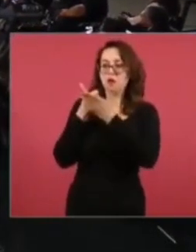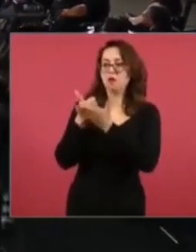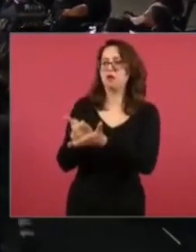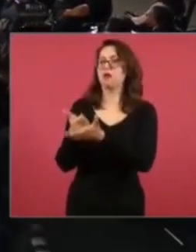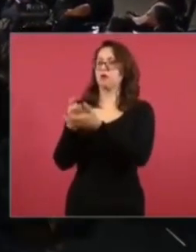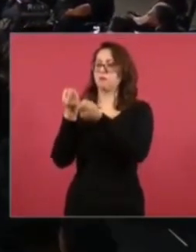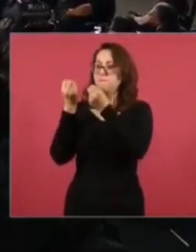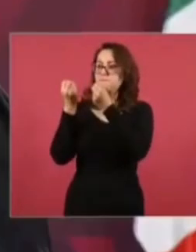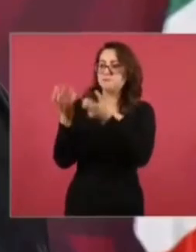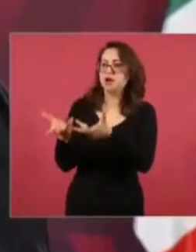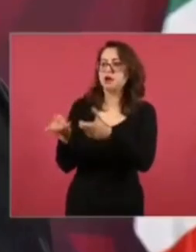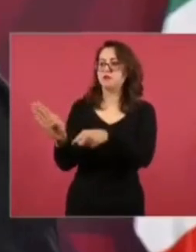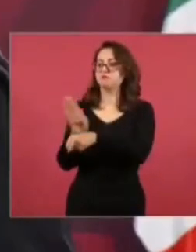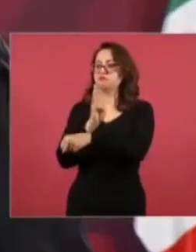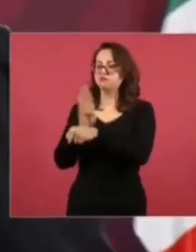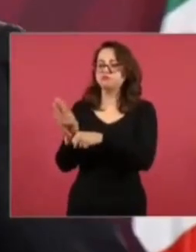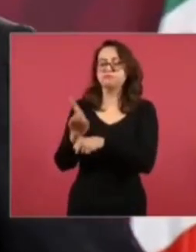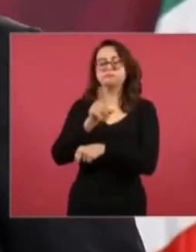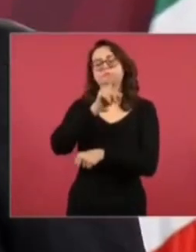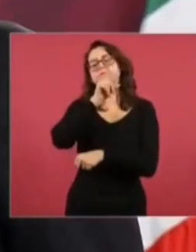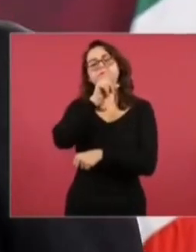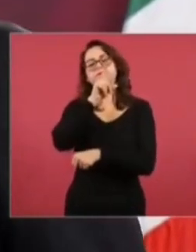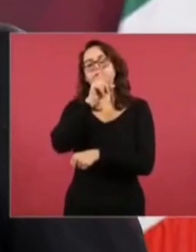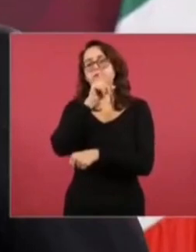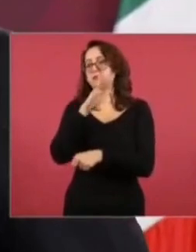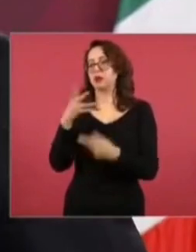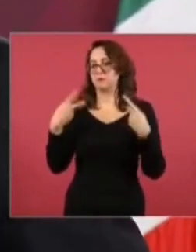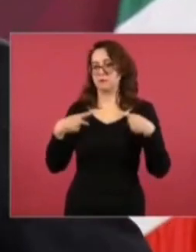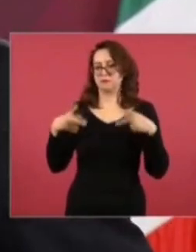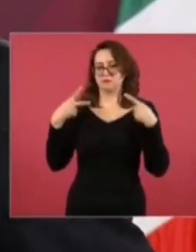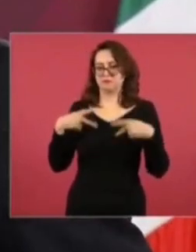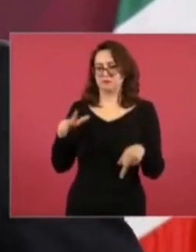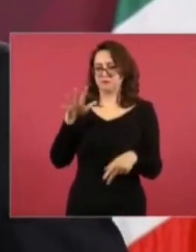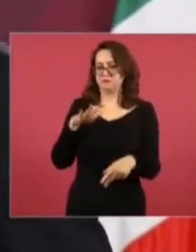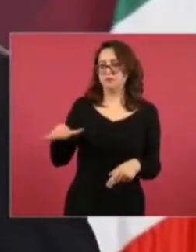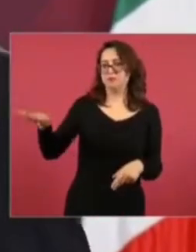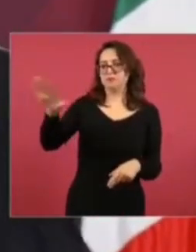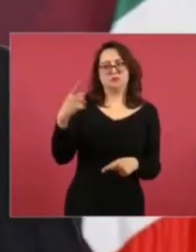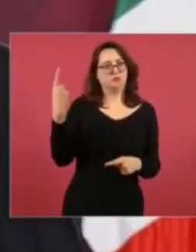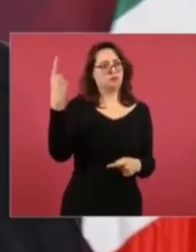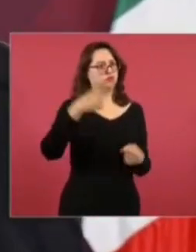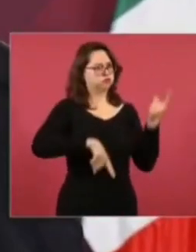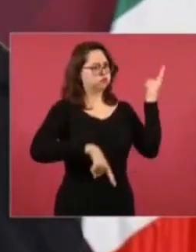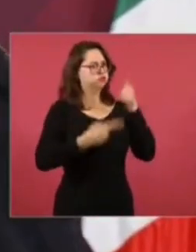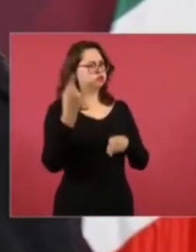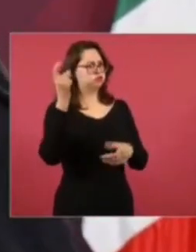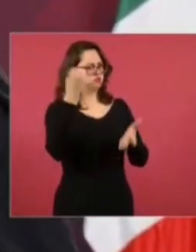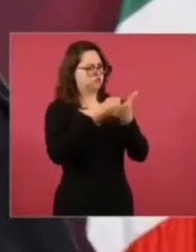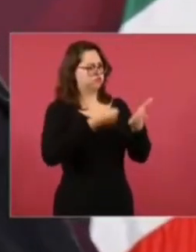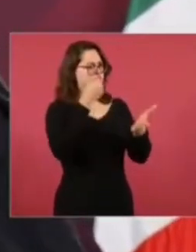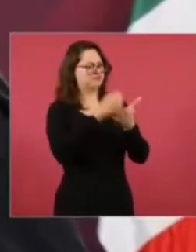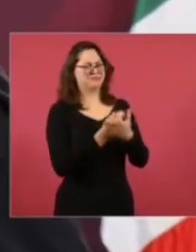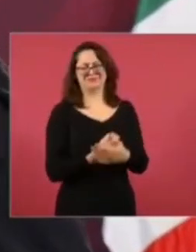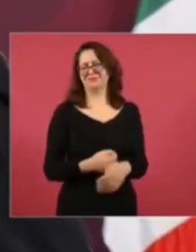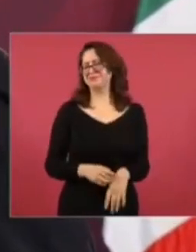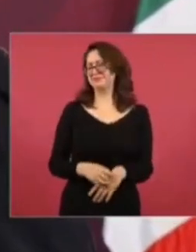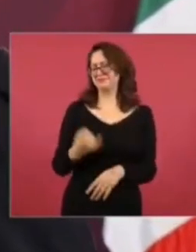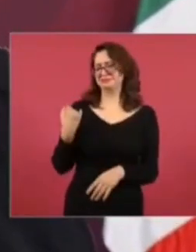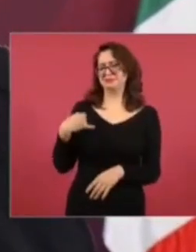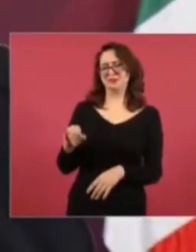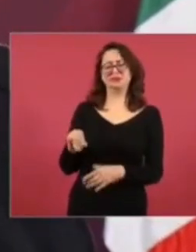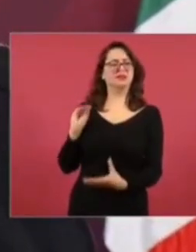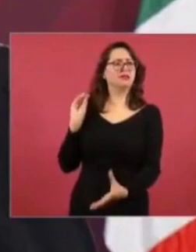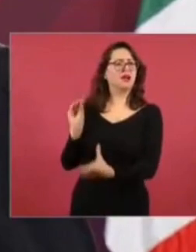mandaba obedeciendo al pueblo, no se gobernaba obedeciendo